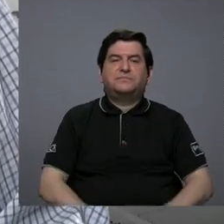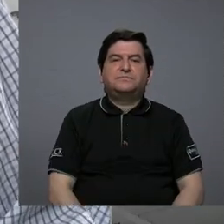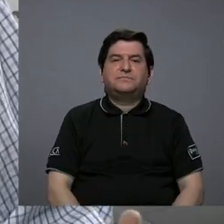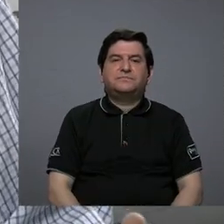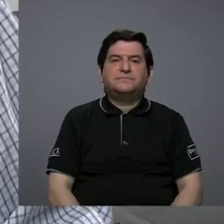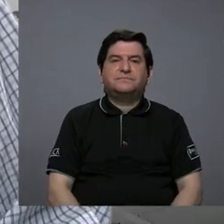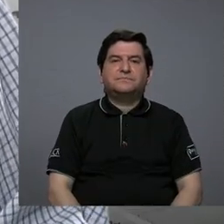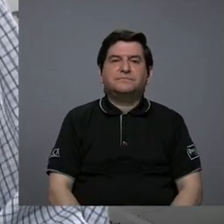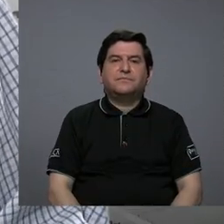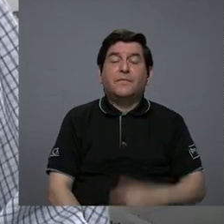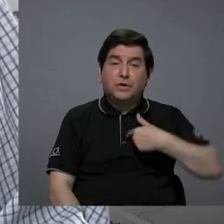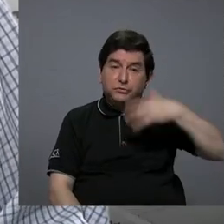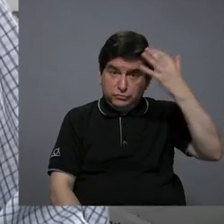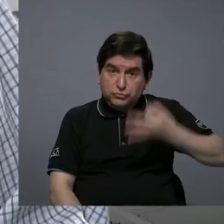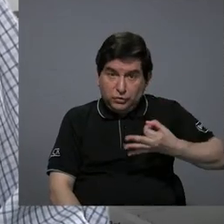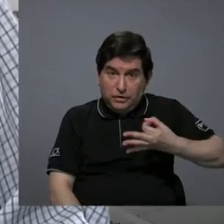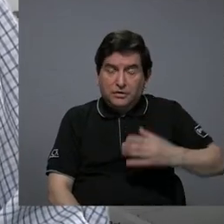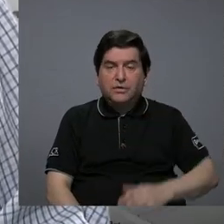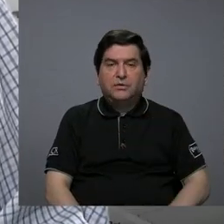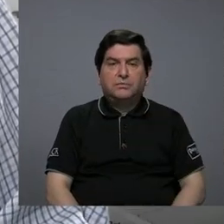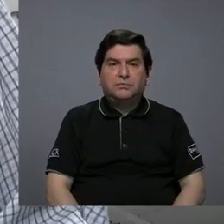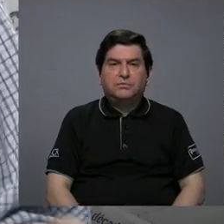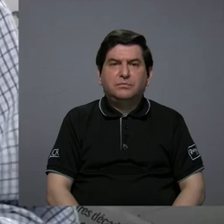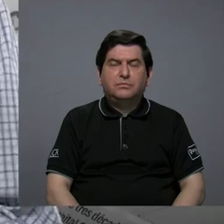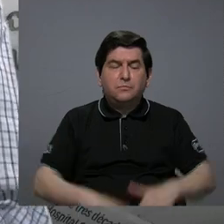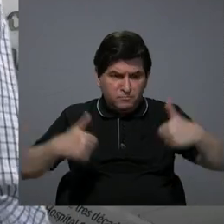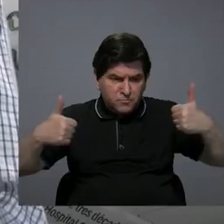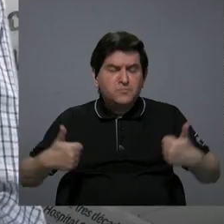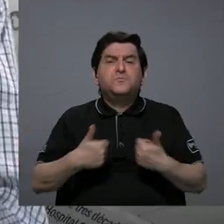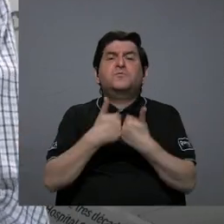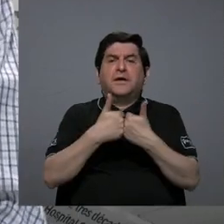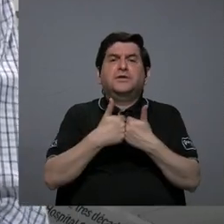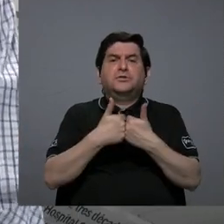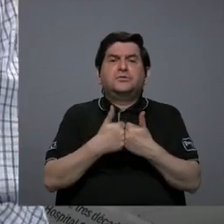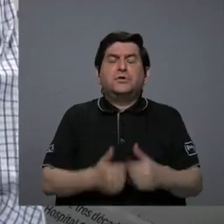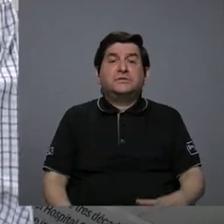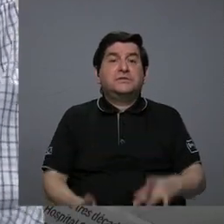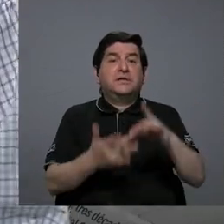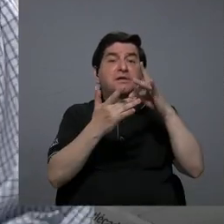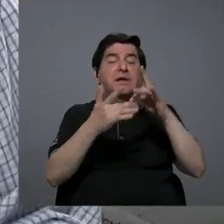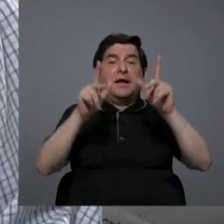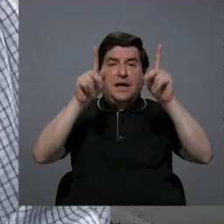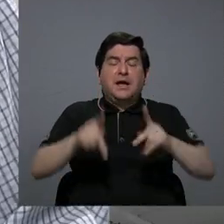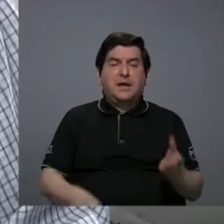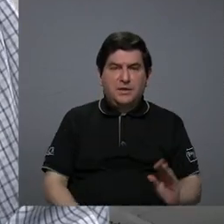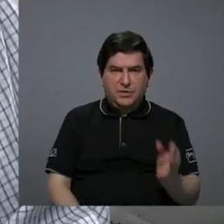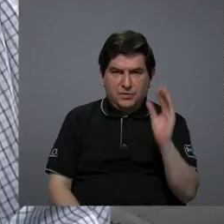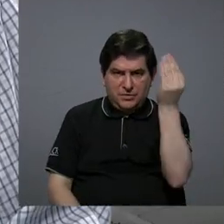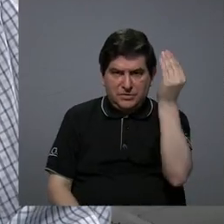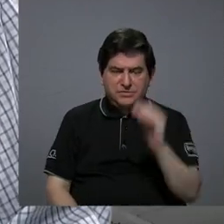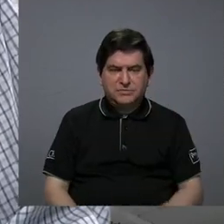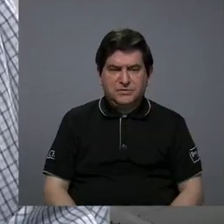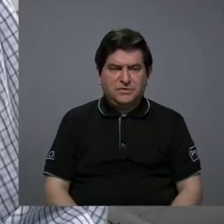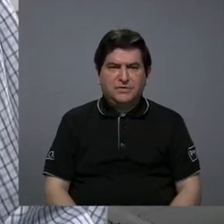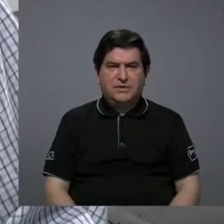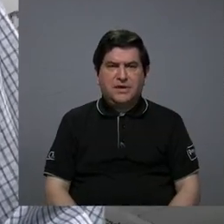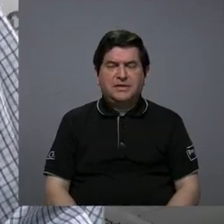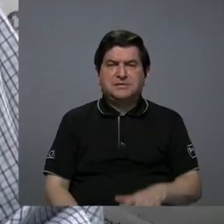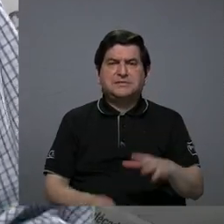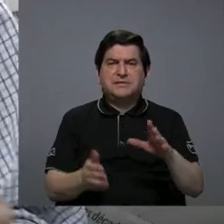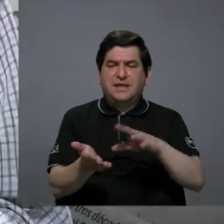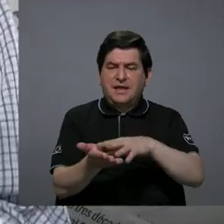me parece que que hay retos especialmente para las personas jóvenes de cómo adquirir